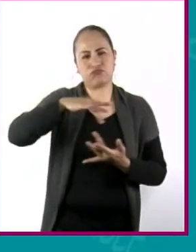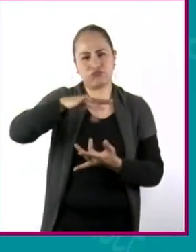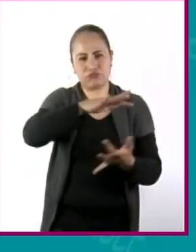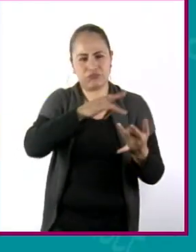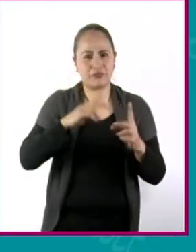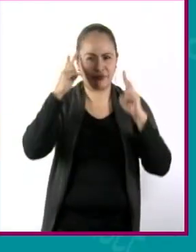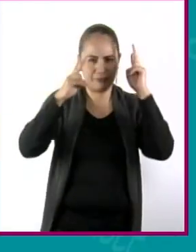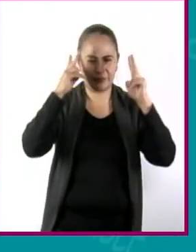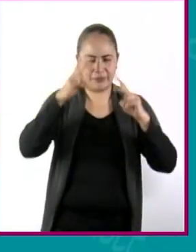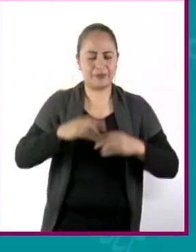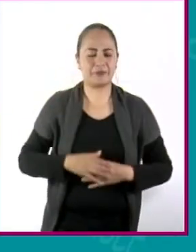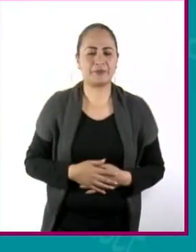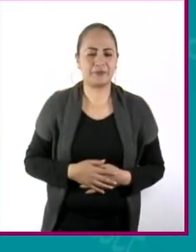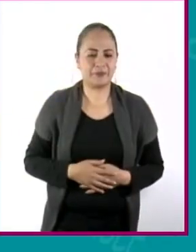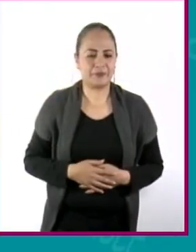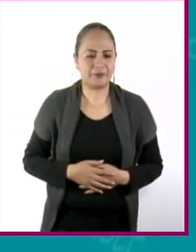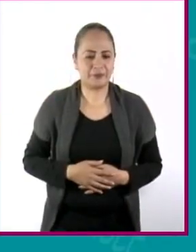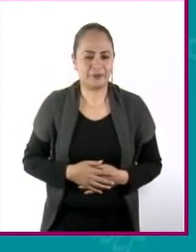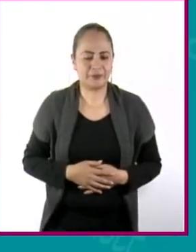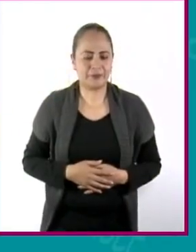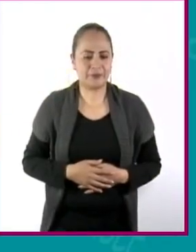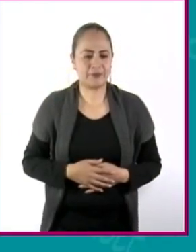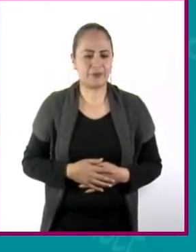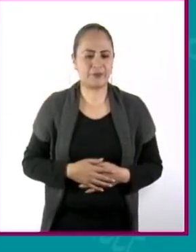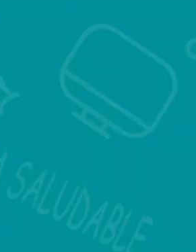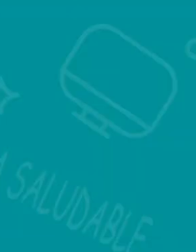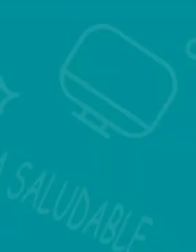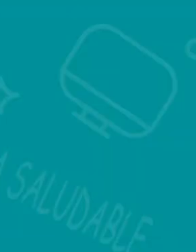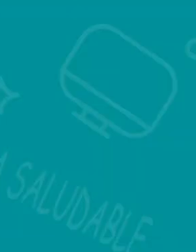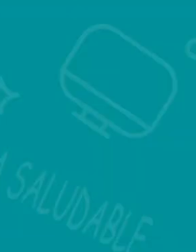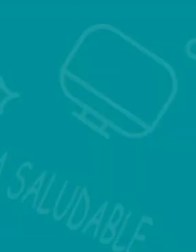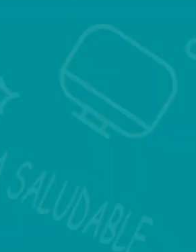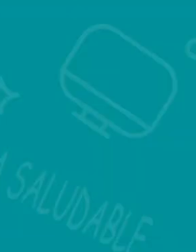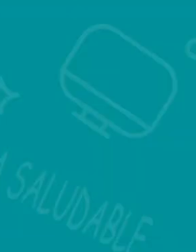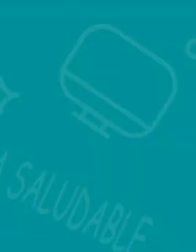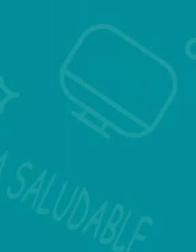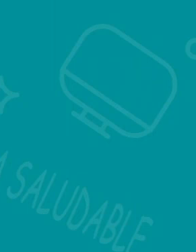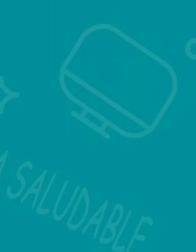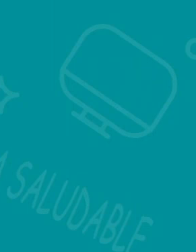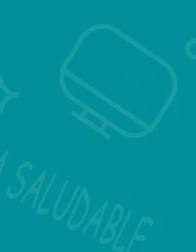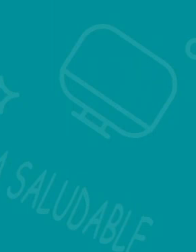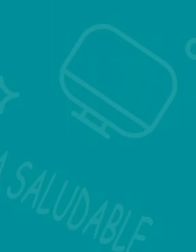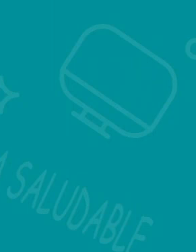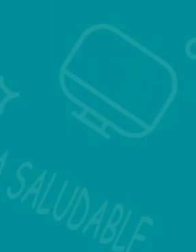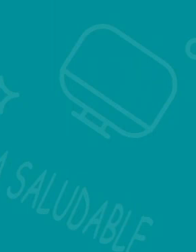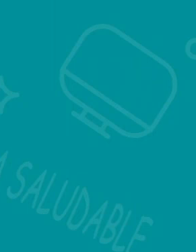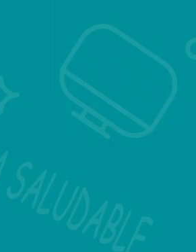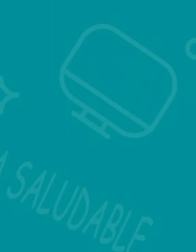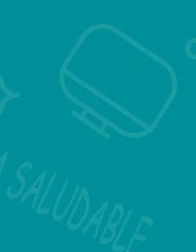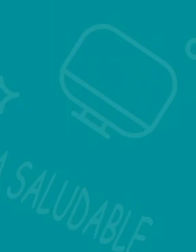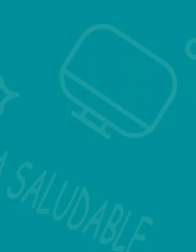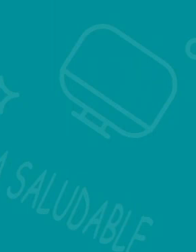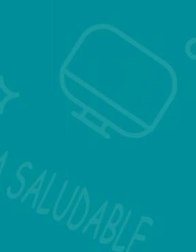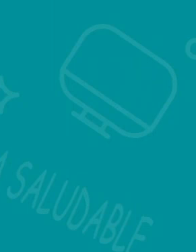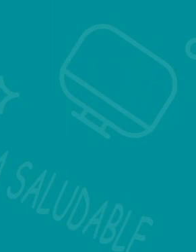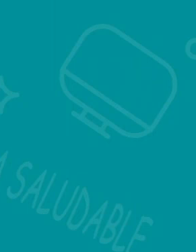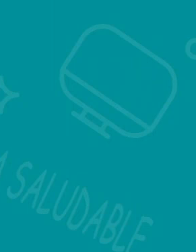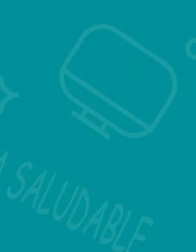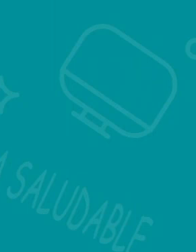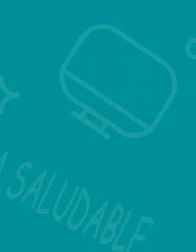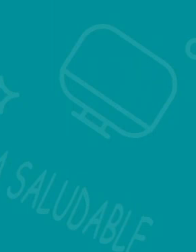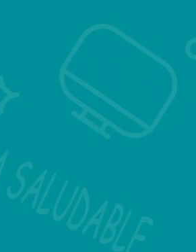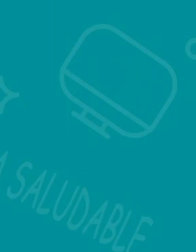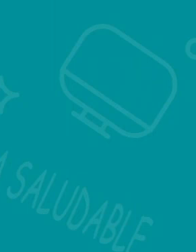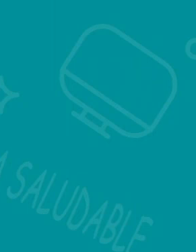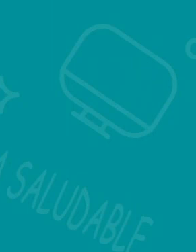Visítanos en jovenesencasa.c.gov.mx Únete a la comunidad de Jóvenes en Casa en Facebook Vuelve a ver los